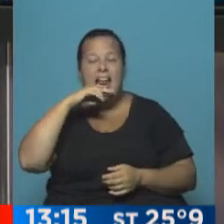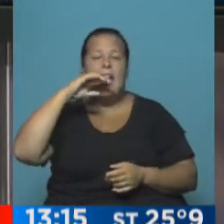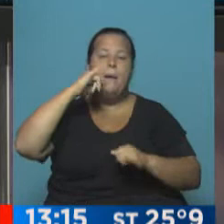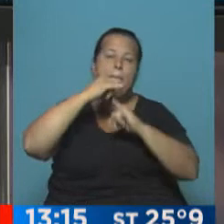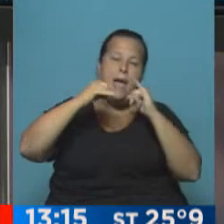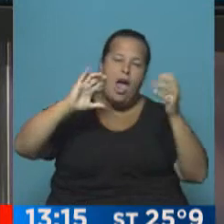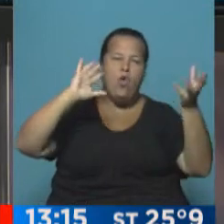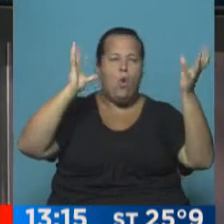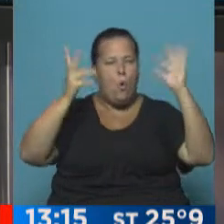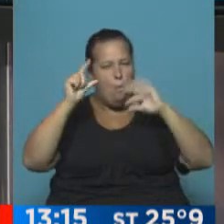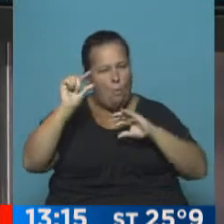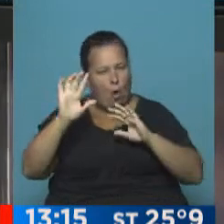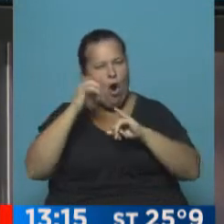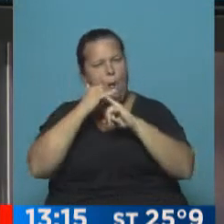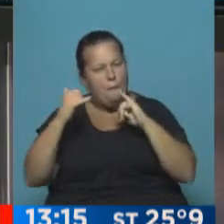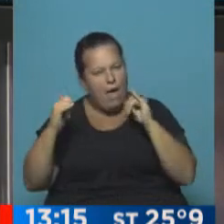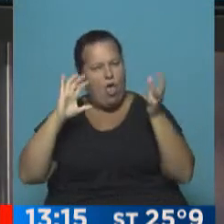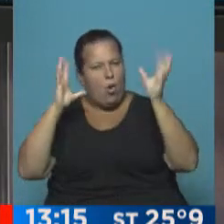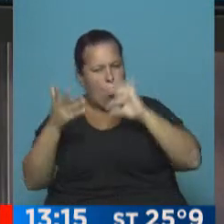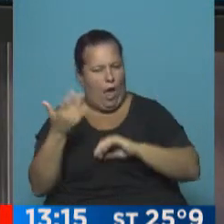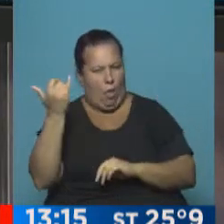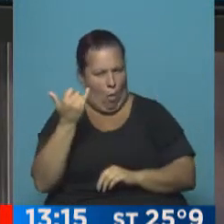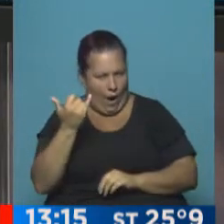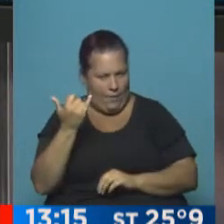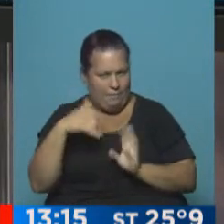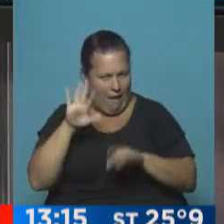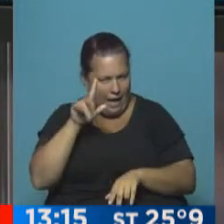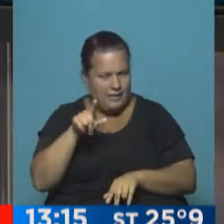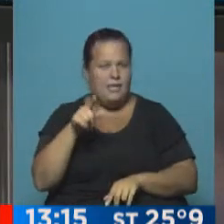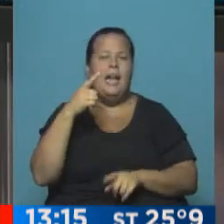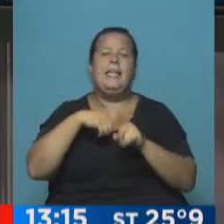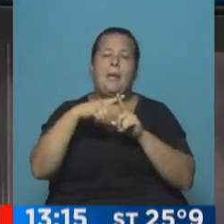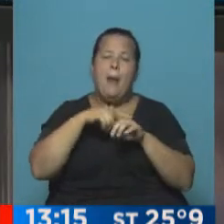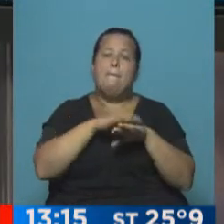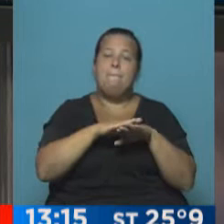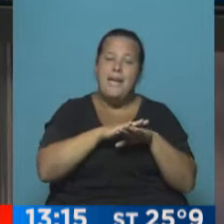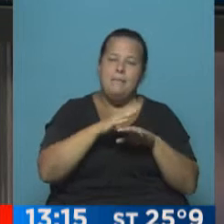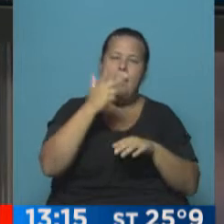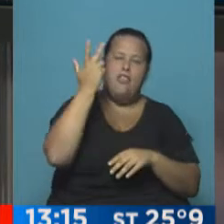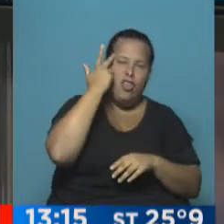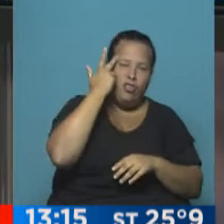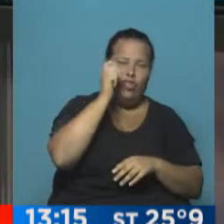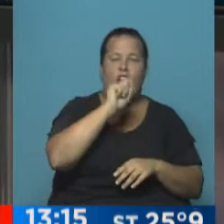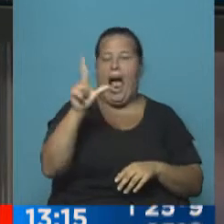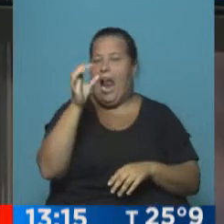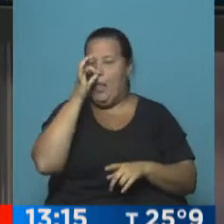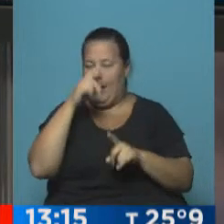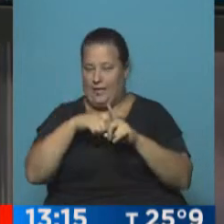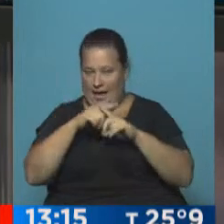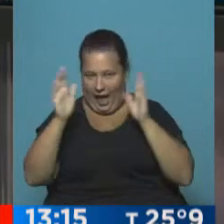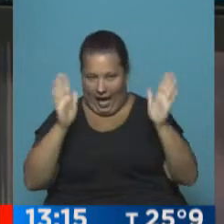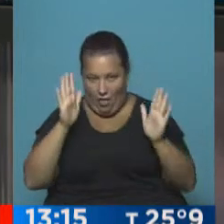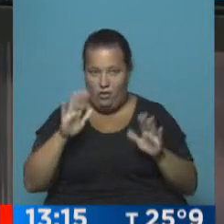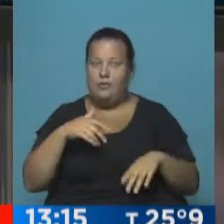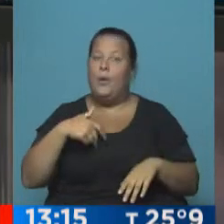algo ligeramente nublado, parcialmente nublado para el jueves. Las temperaturas mínimas entre 18 y 20 grados